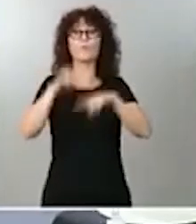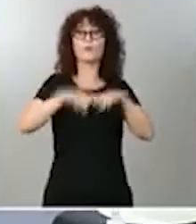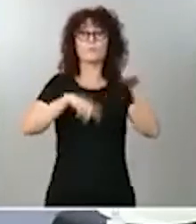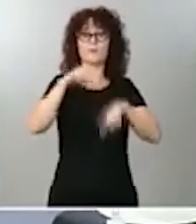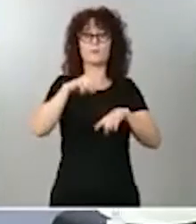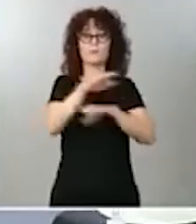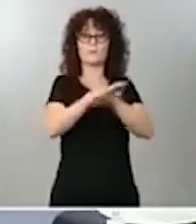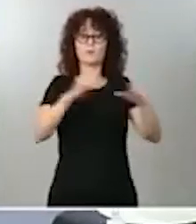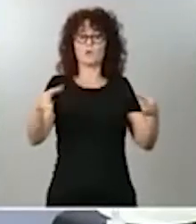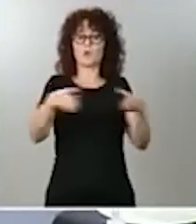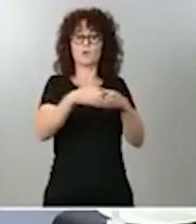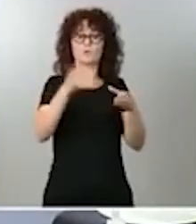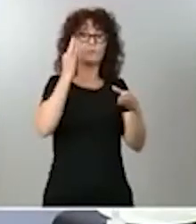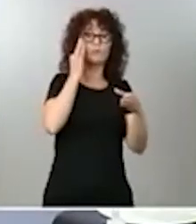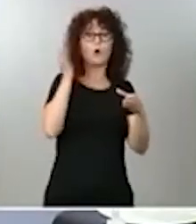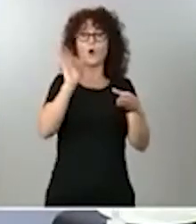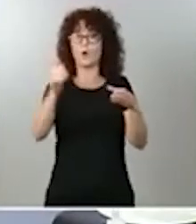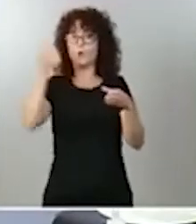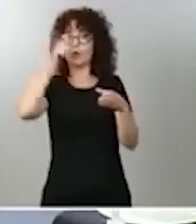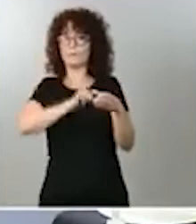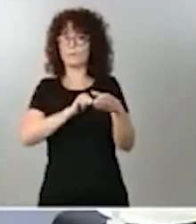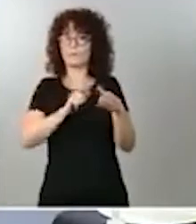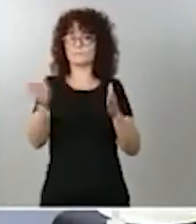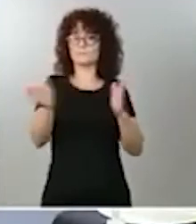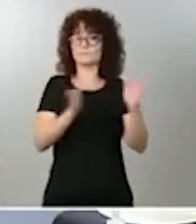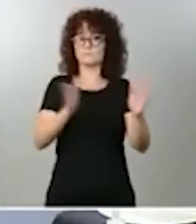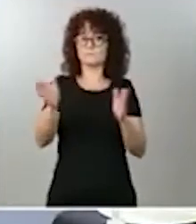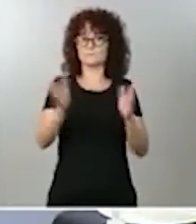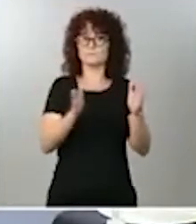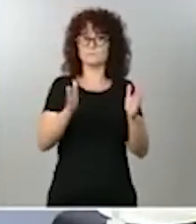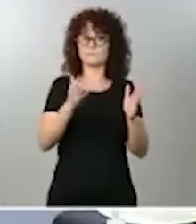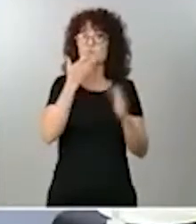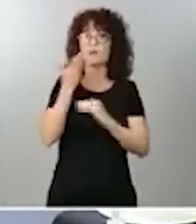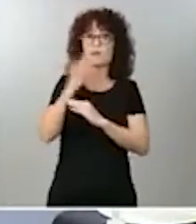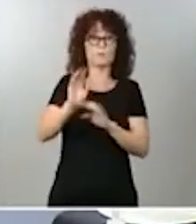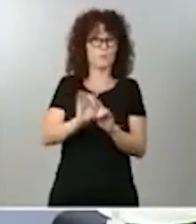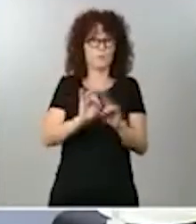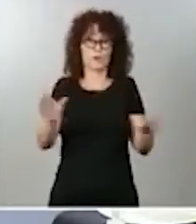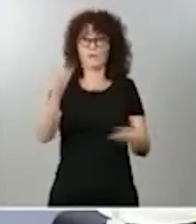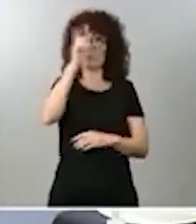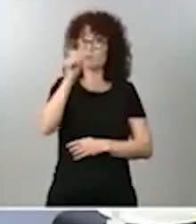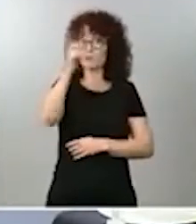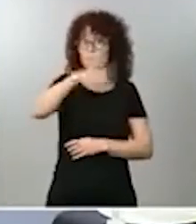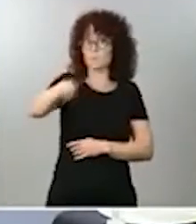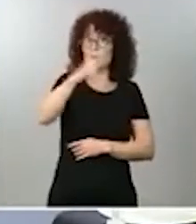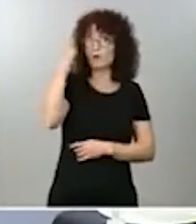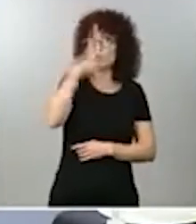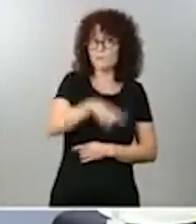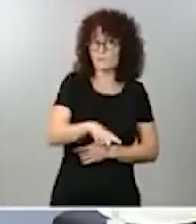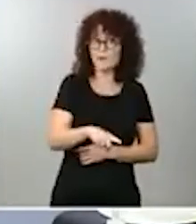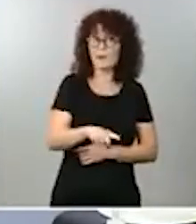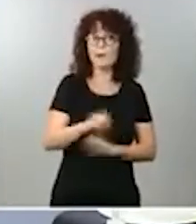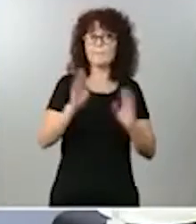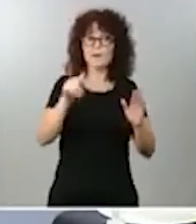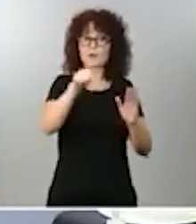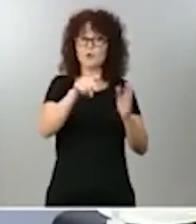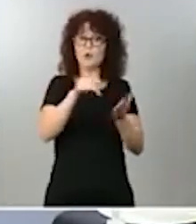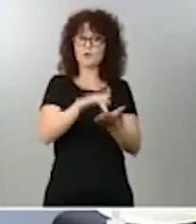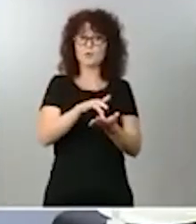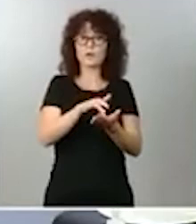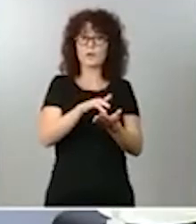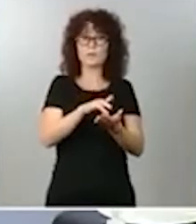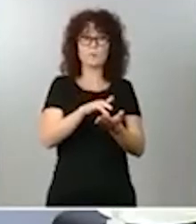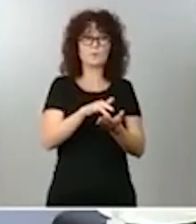o masculinizados, es uno muy claro. No sé si alguno de ustedes lo conocía, pero esto pasa por decenas, por miles